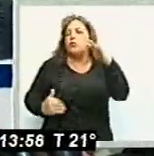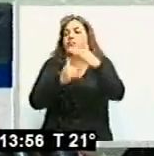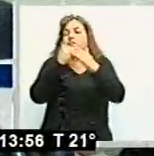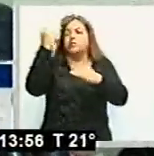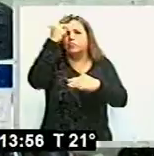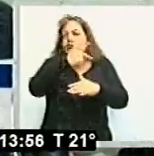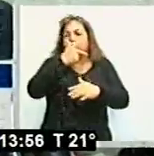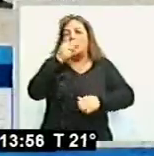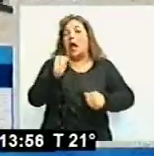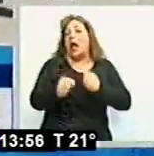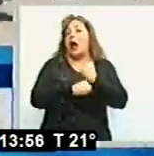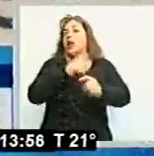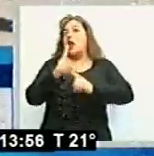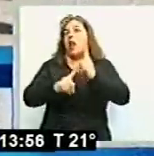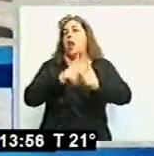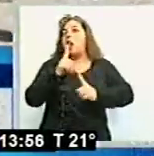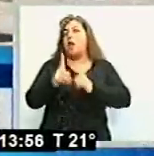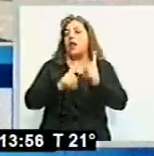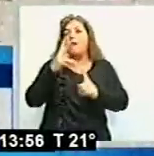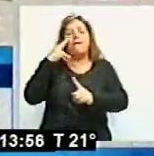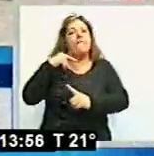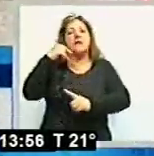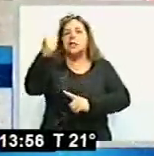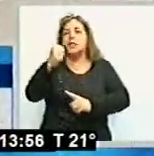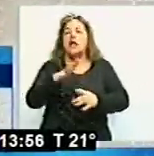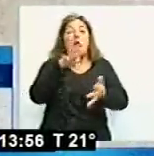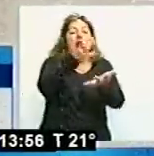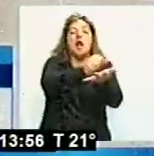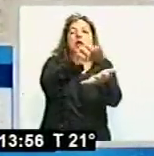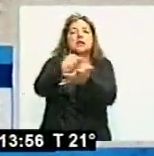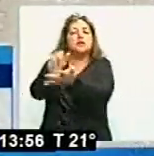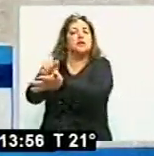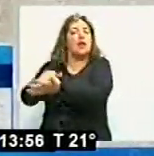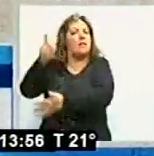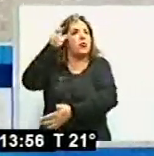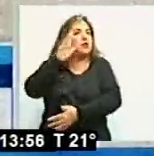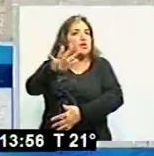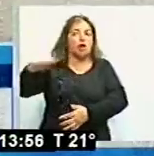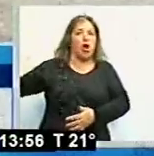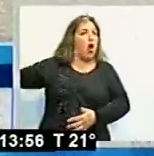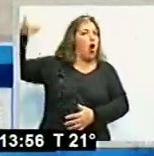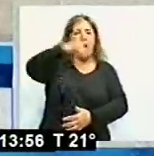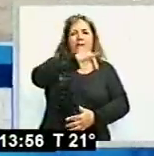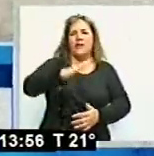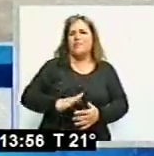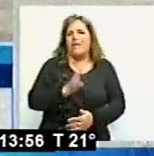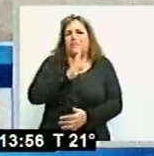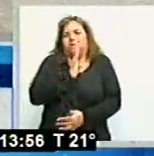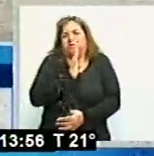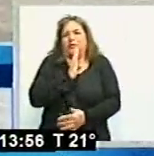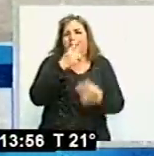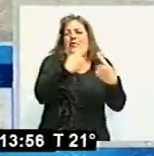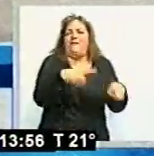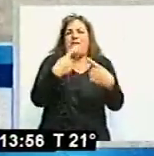picos de 96 el día viernes. Hemos superado la estimación de reservas, que era del 85%. Hemos tenido los vuelos llenos, ya sabemos que venían así, de las distintas